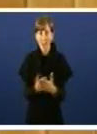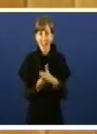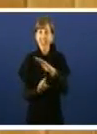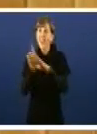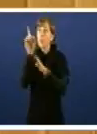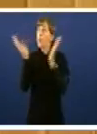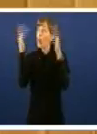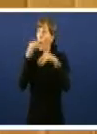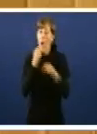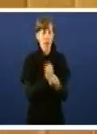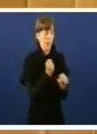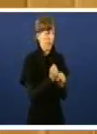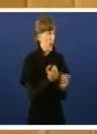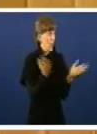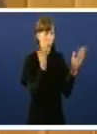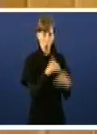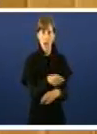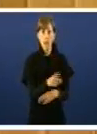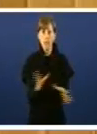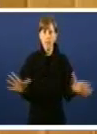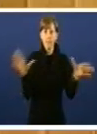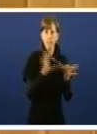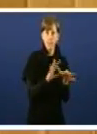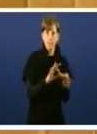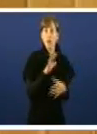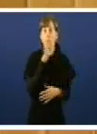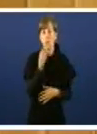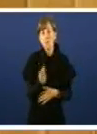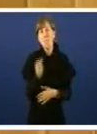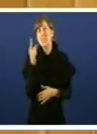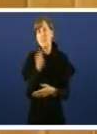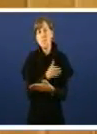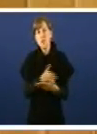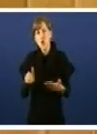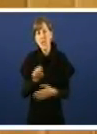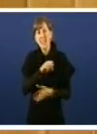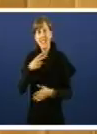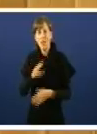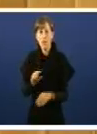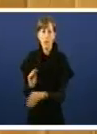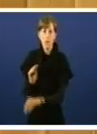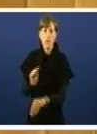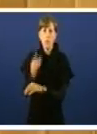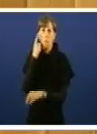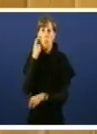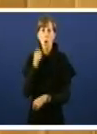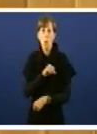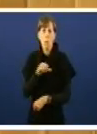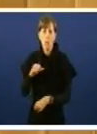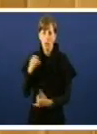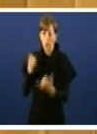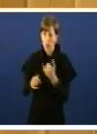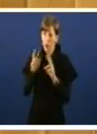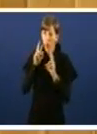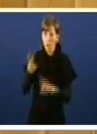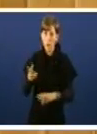non hai emprego. Porén, despois de miles de millóns de euros entregados á banca privada, vemos como o crédito